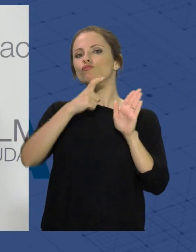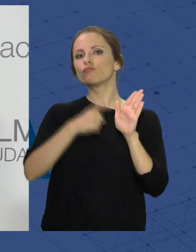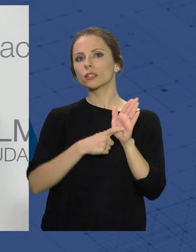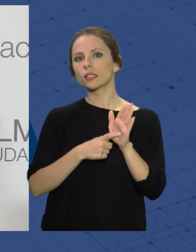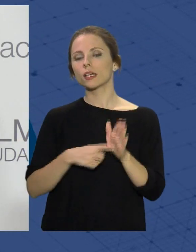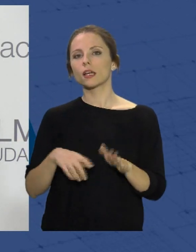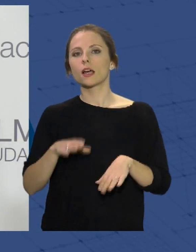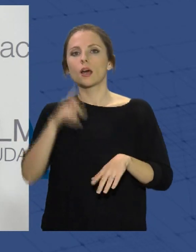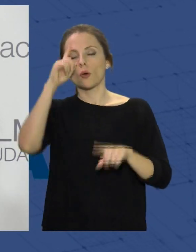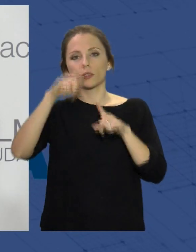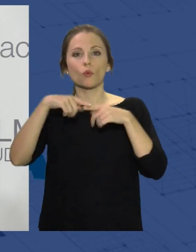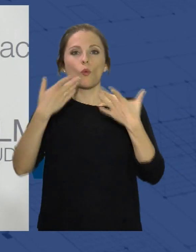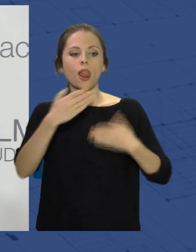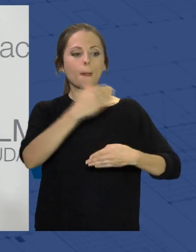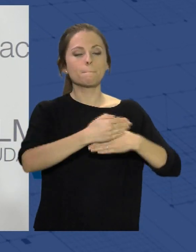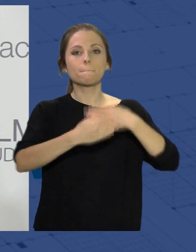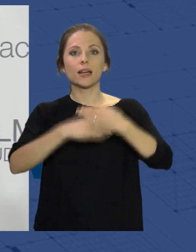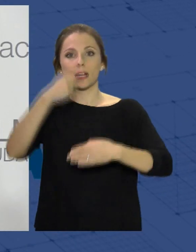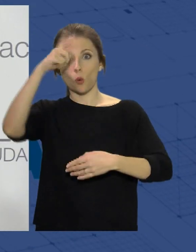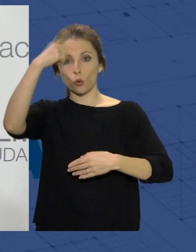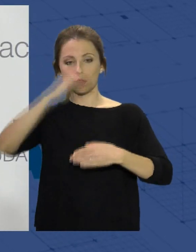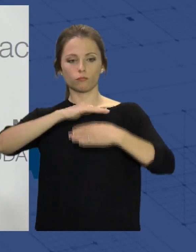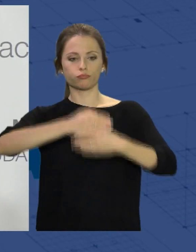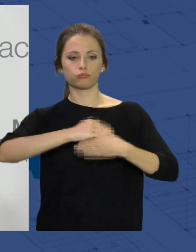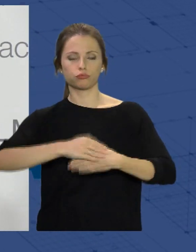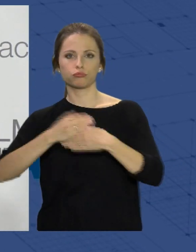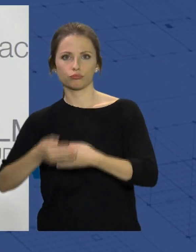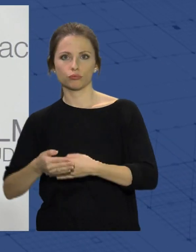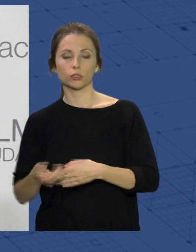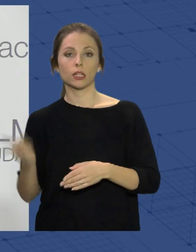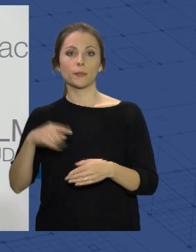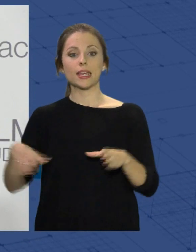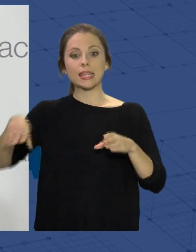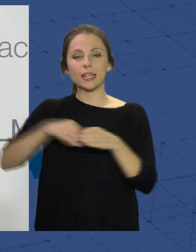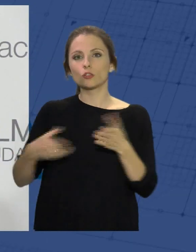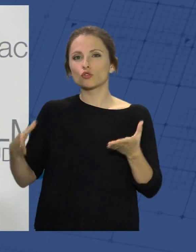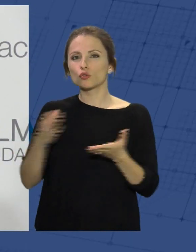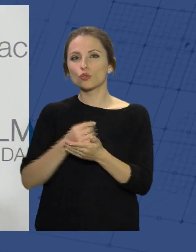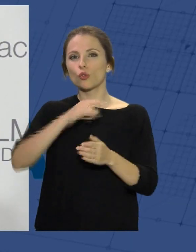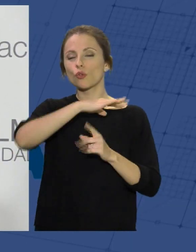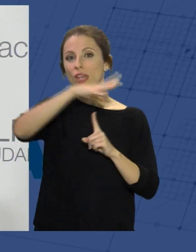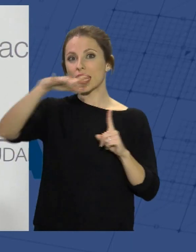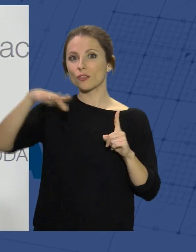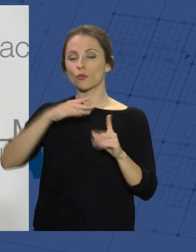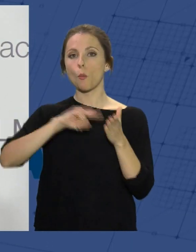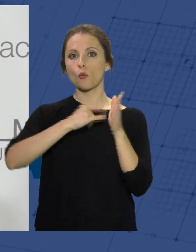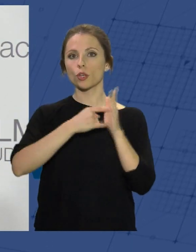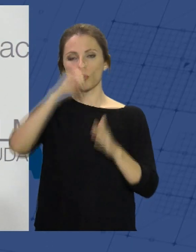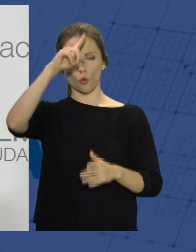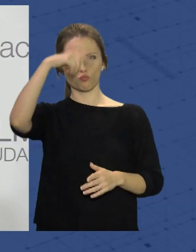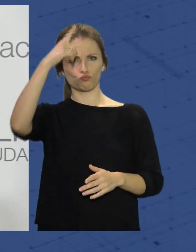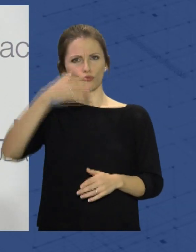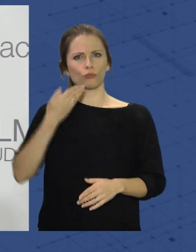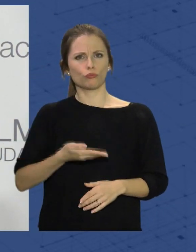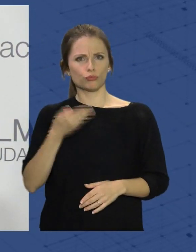romper barreras culturales, para integrar todo lo que es el entorno en un proyecto cultural muy importante que tiene